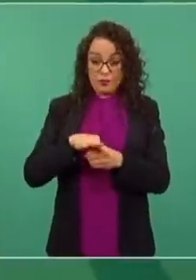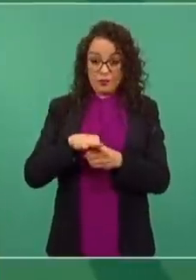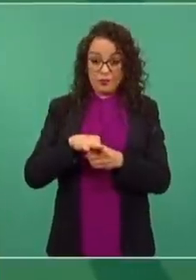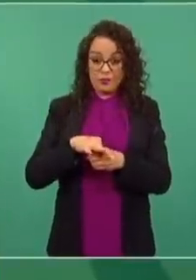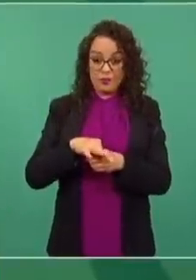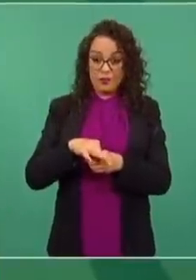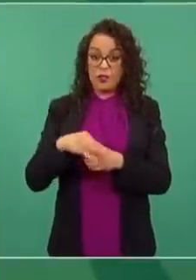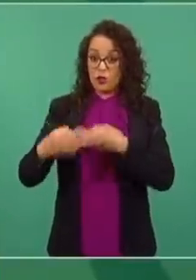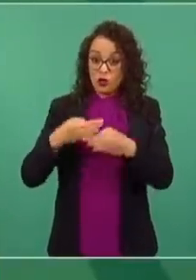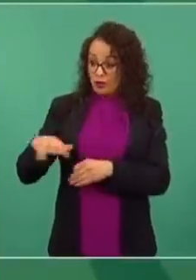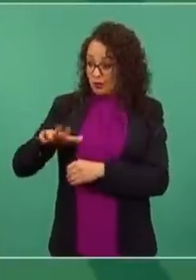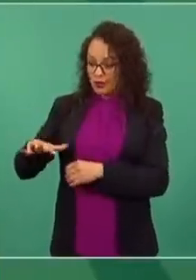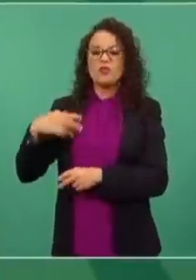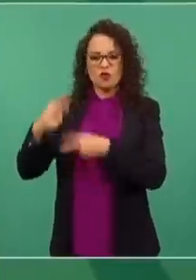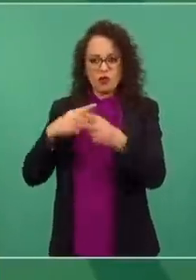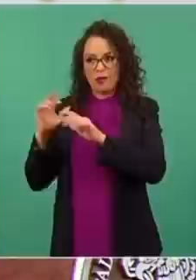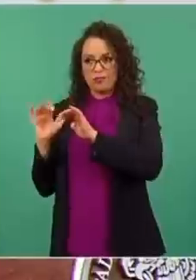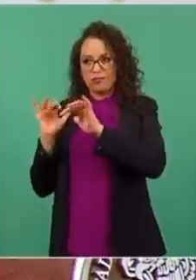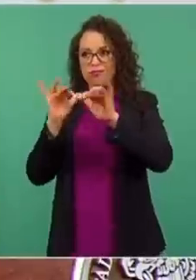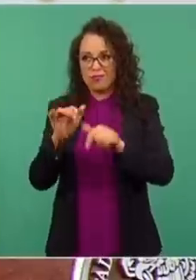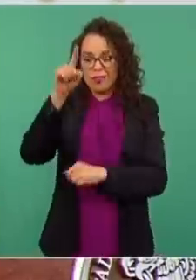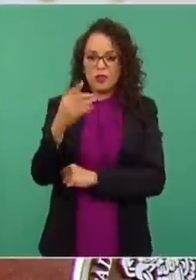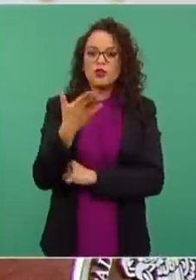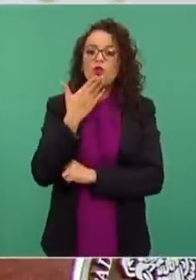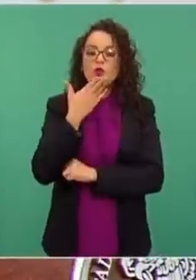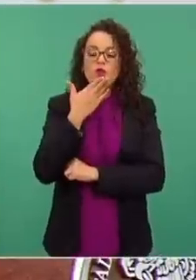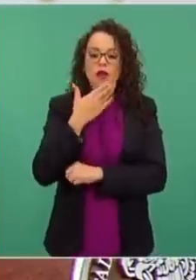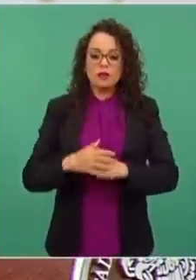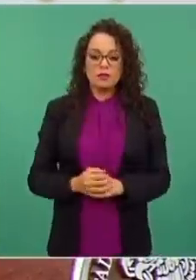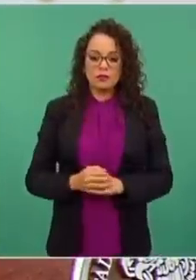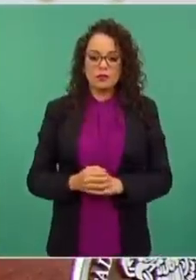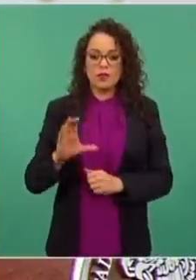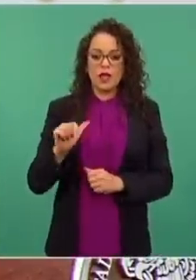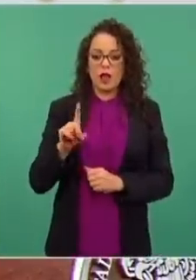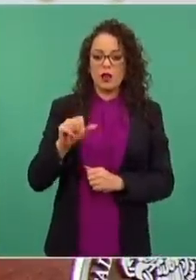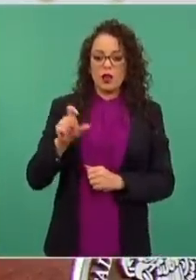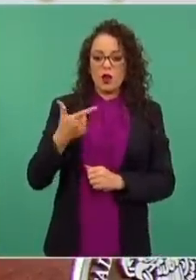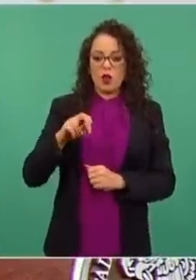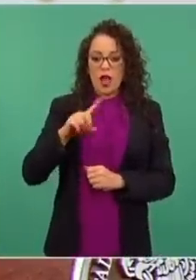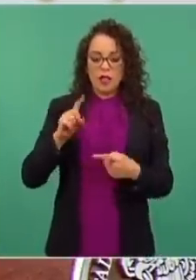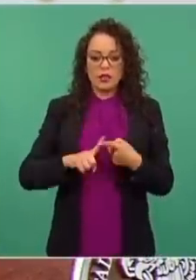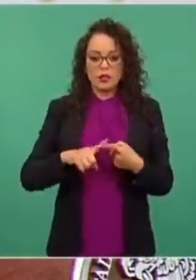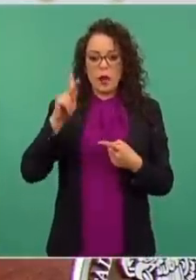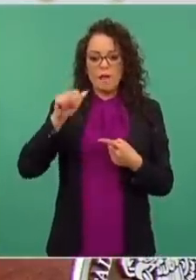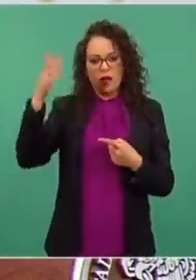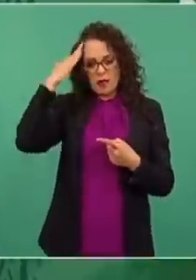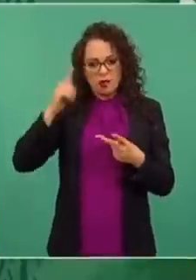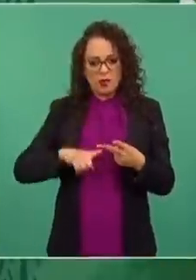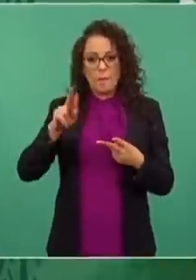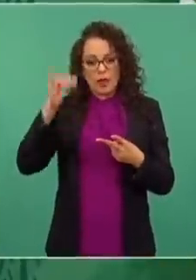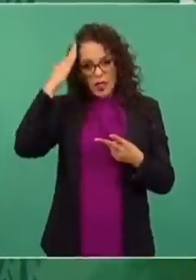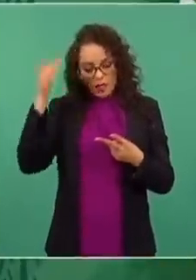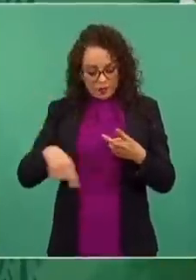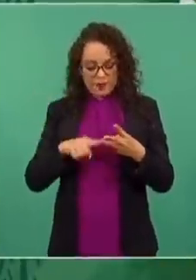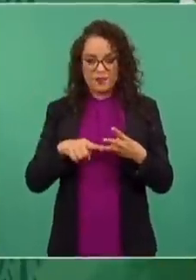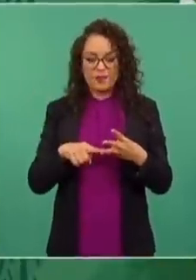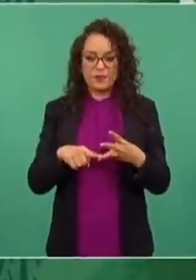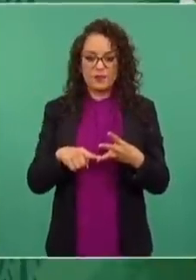todos a Sonora. Fue Claudio X. González, fue el dirigente del PAN, el dirigente del PRI,